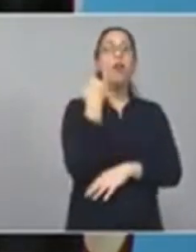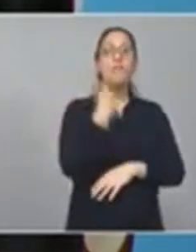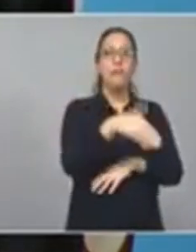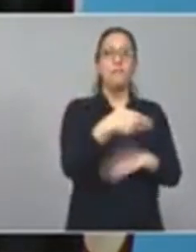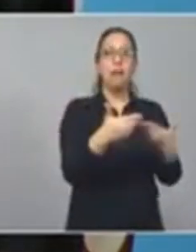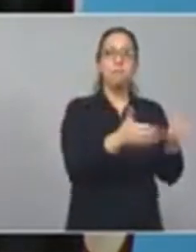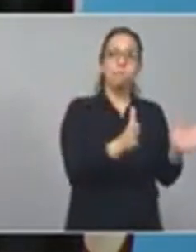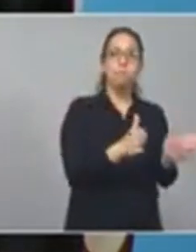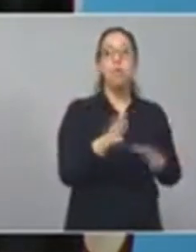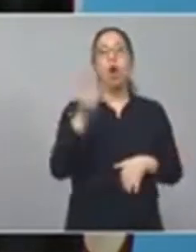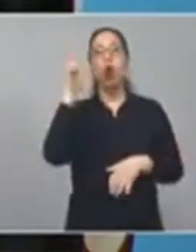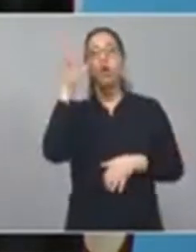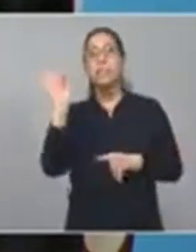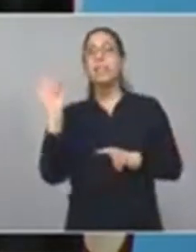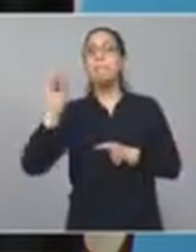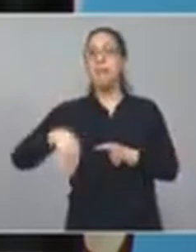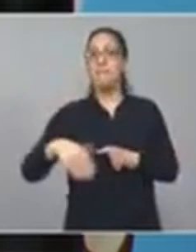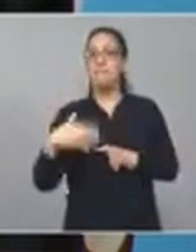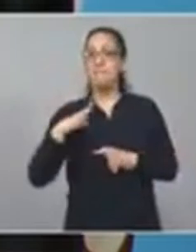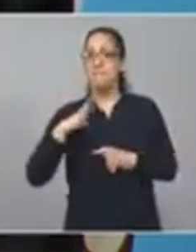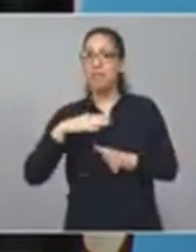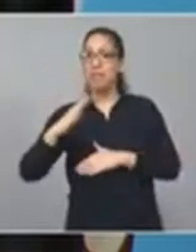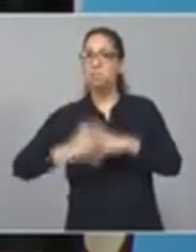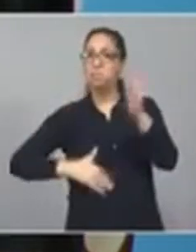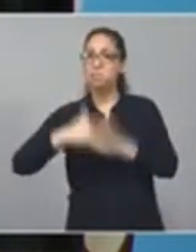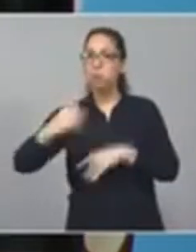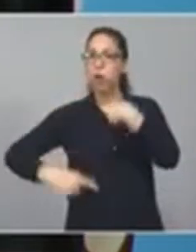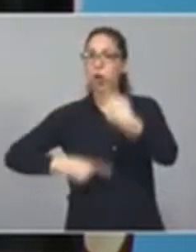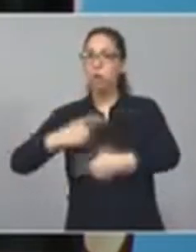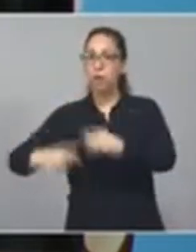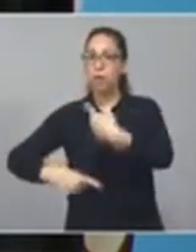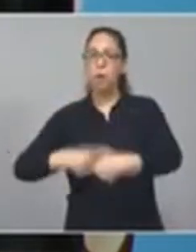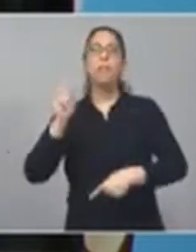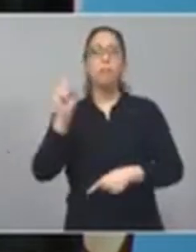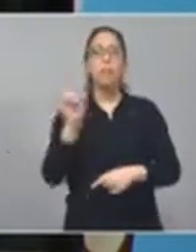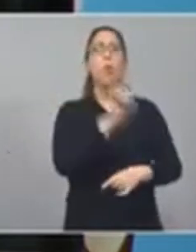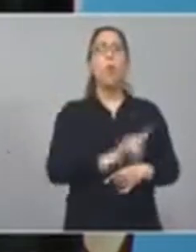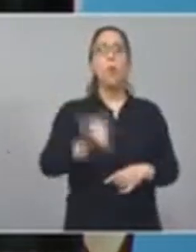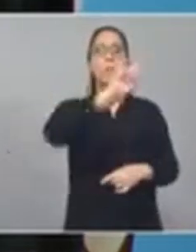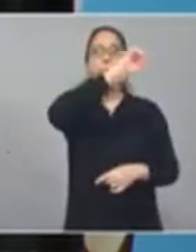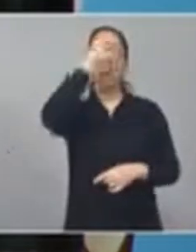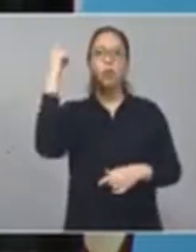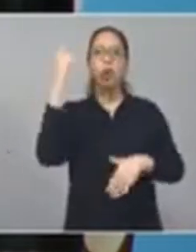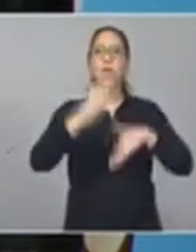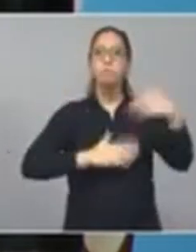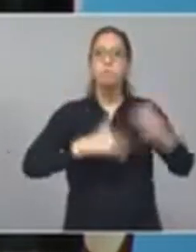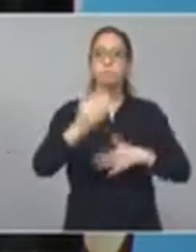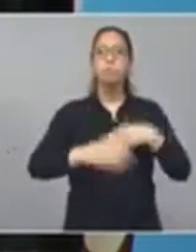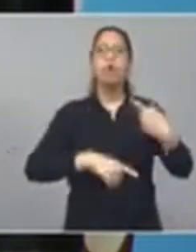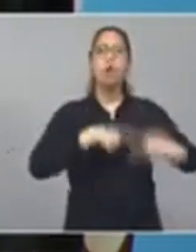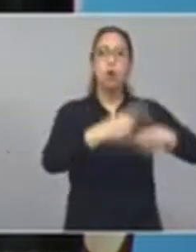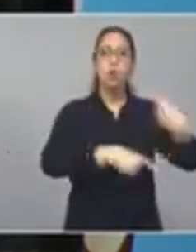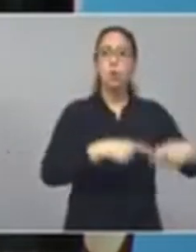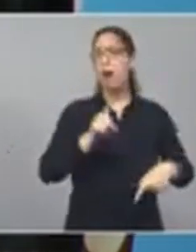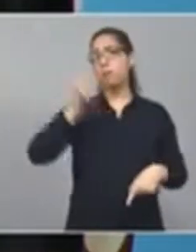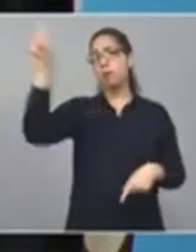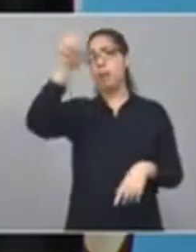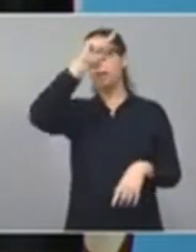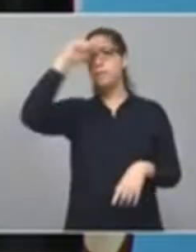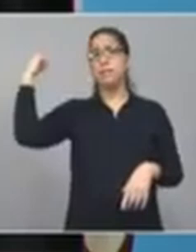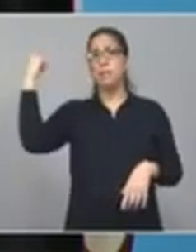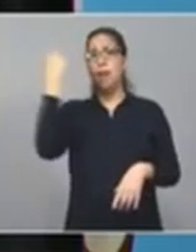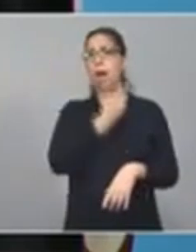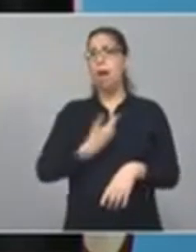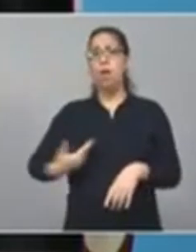continuar los 85, como vamos a continuar con las obras en universidades nacionales, que también abandonó e interrumpió,